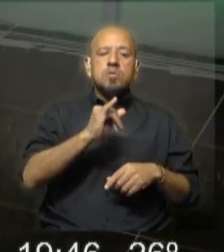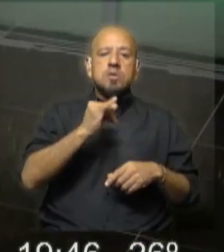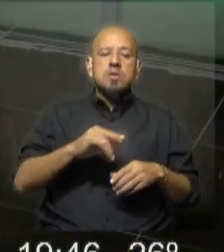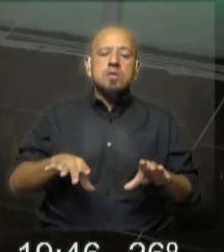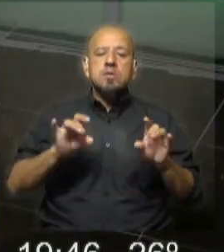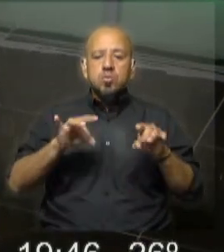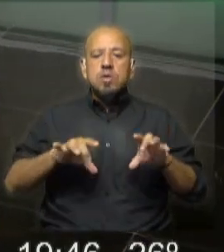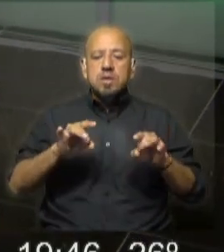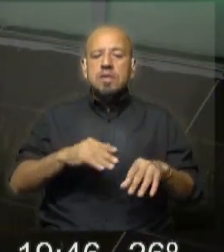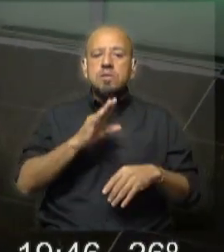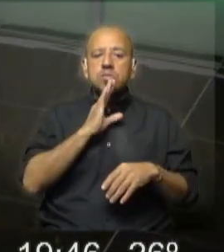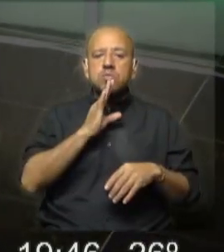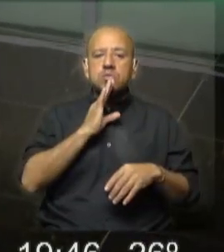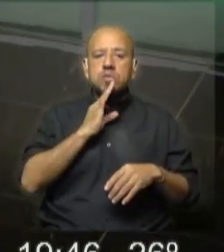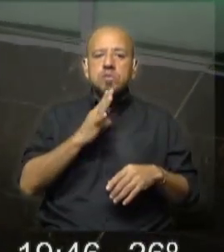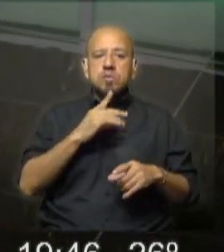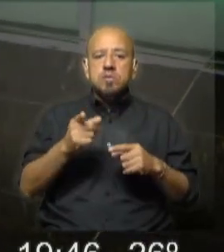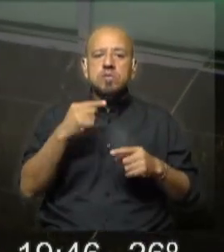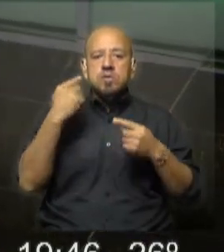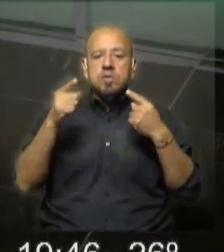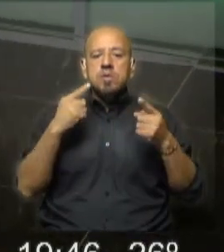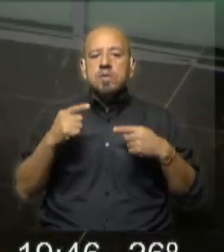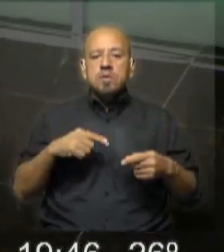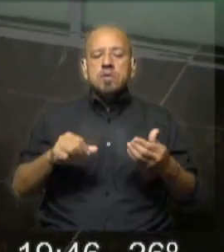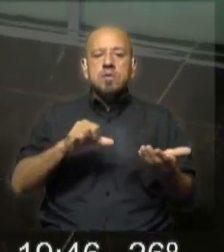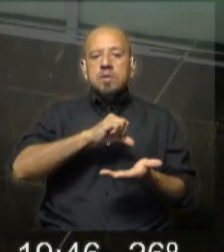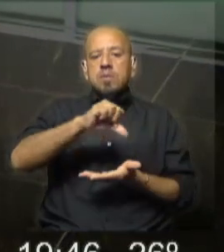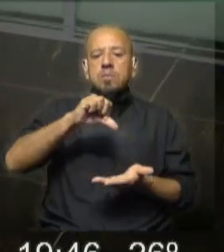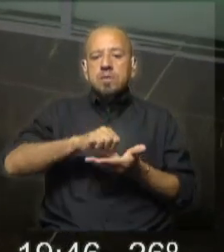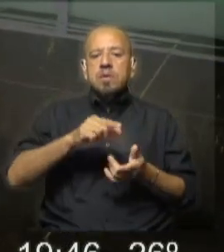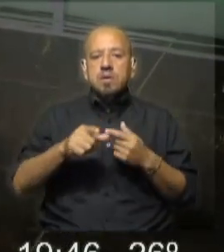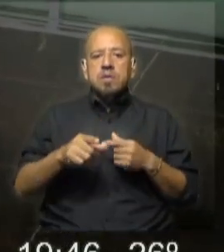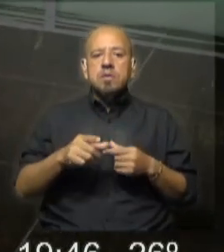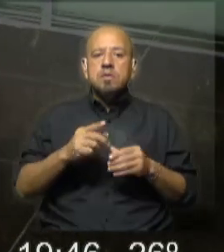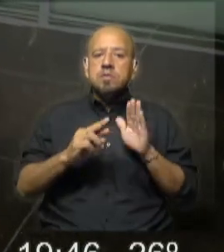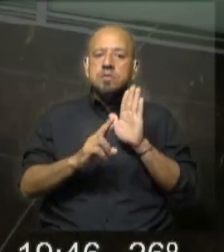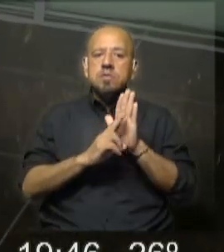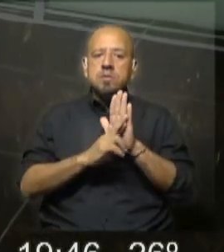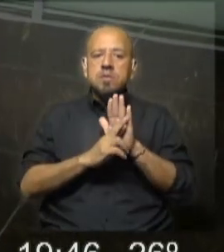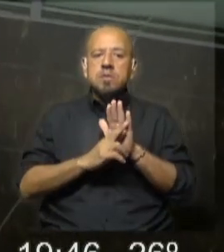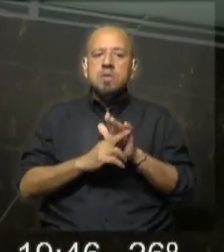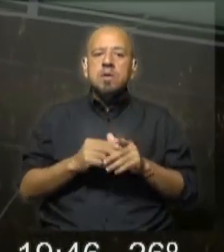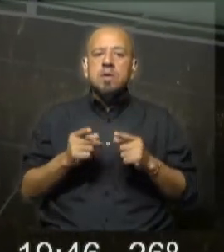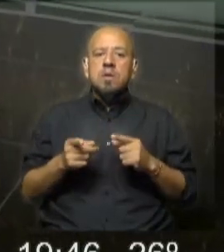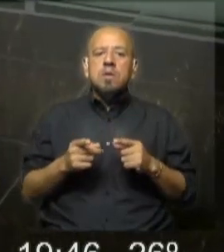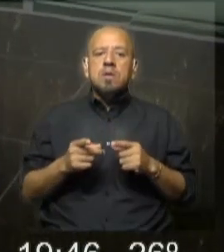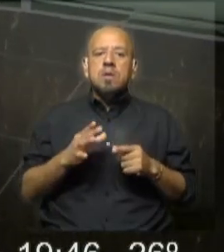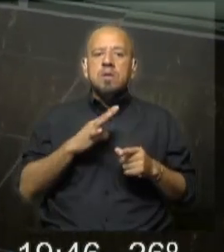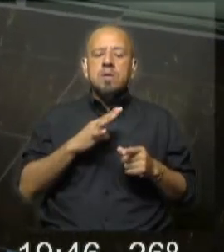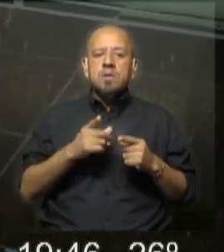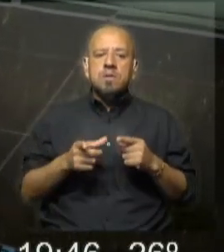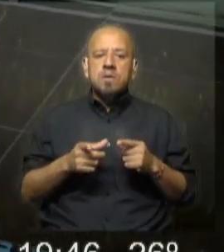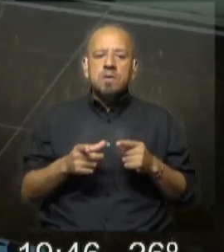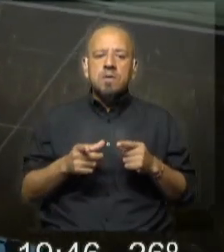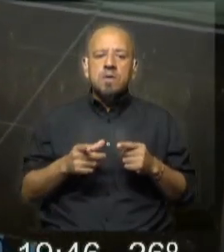Estados Unidos, en fin, diferentes países que tienen sus reglamentaciones al respecto en un tema que tuvo como